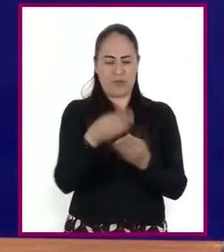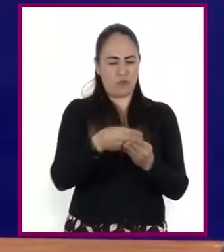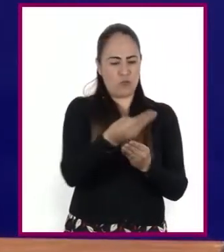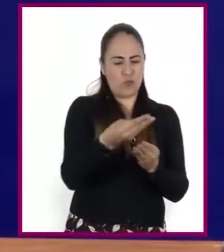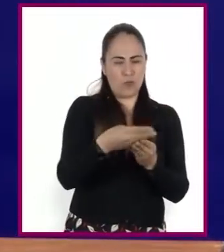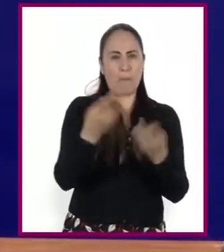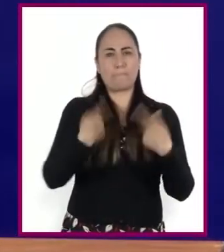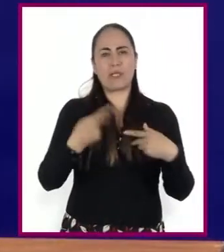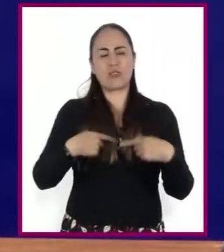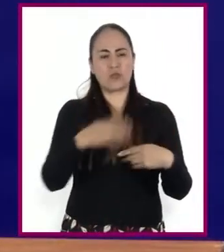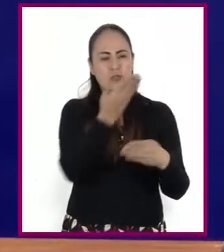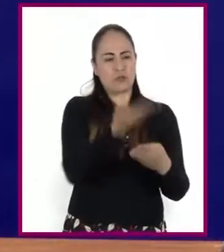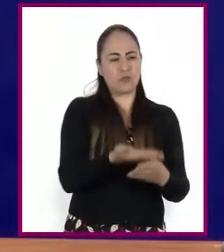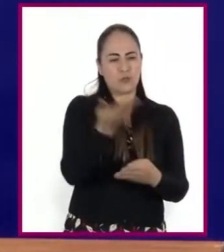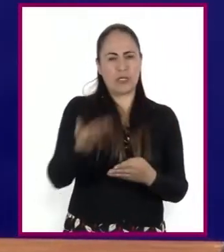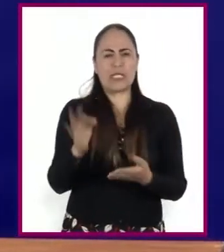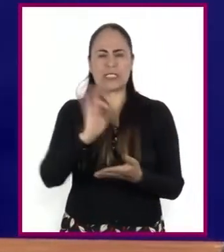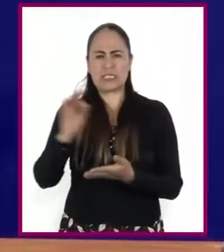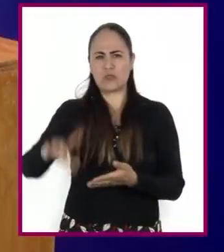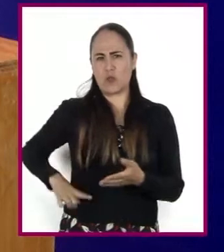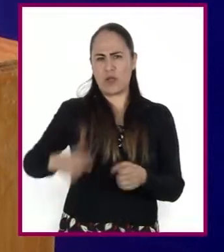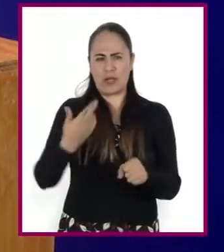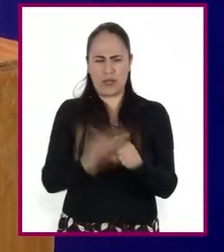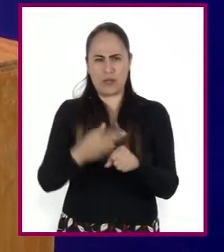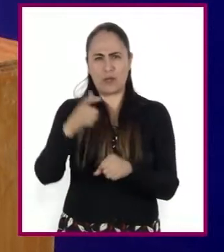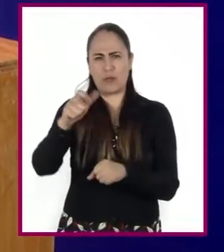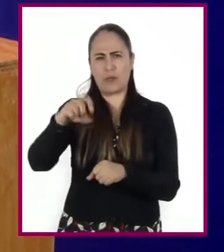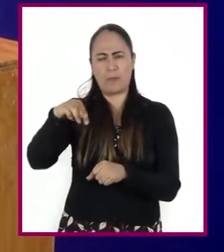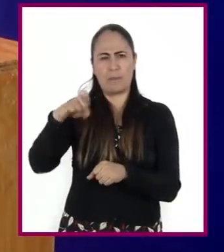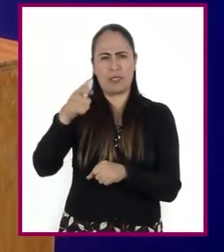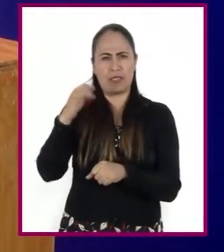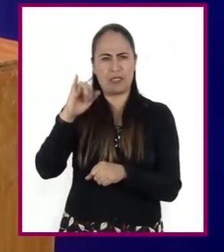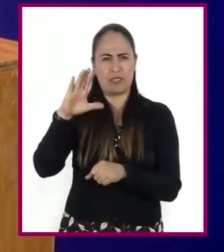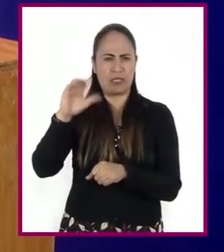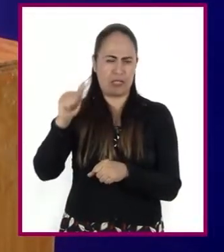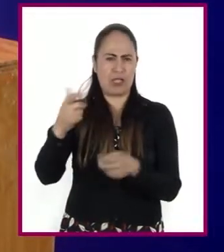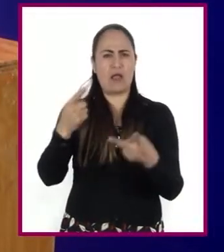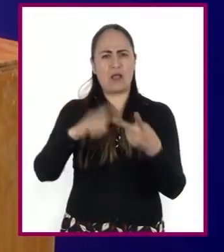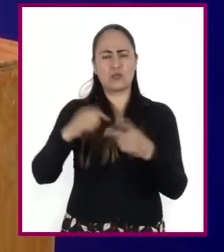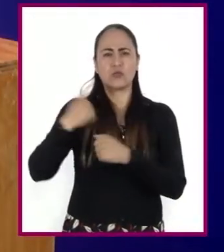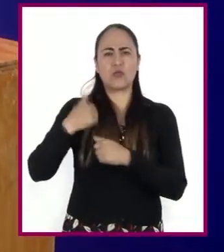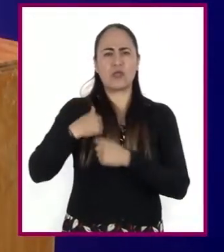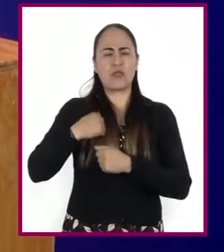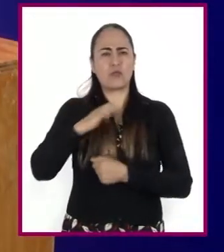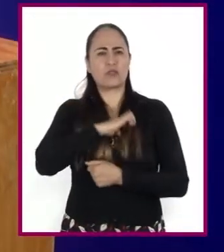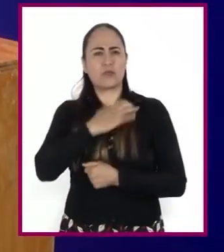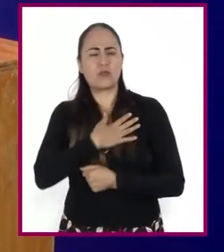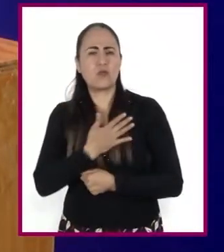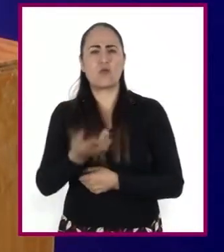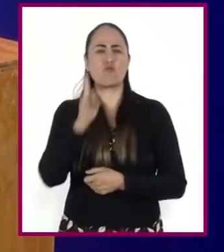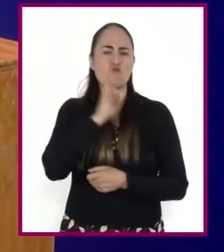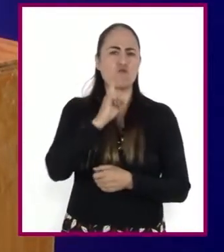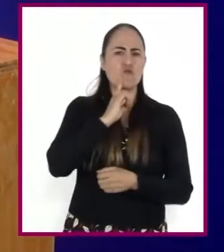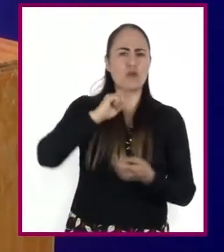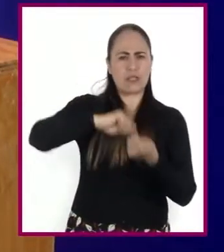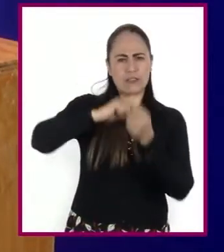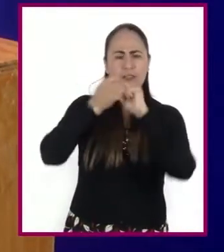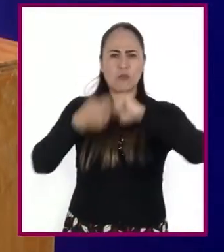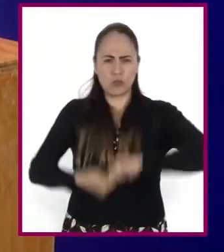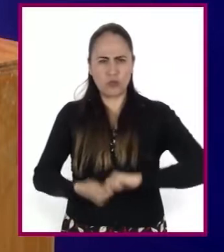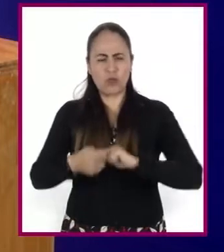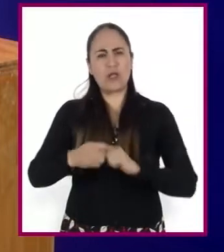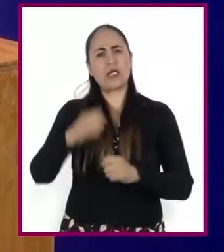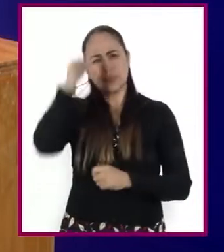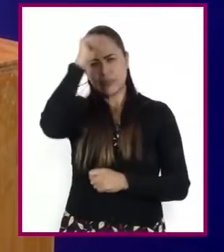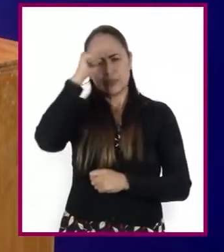tocar un gobernante mexica, un soldado español, una traductora, un sacerdote o la reina.